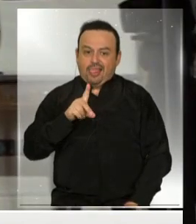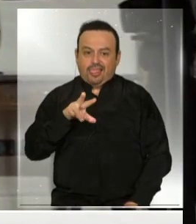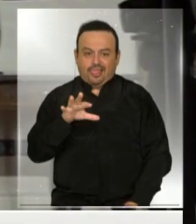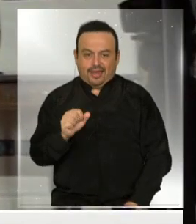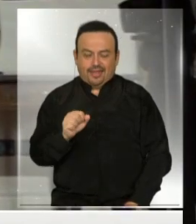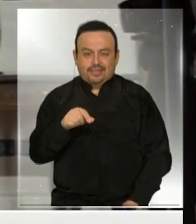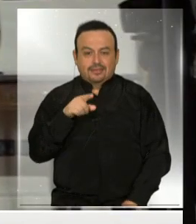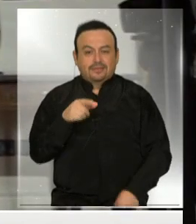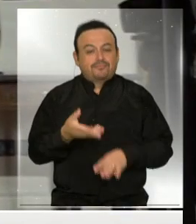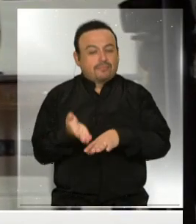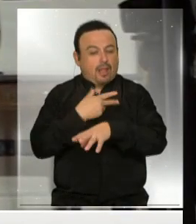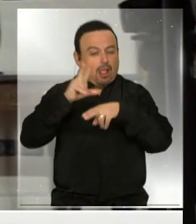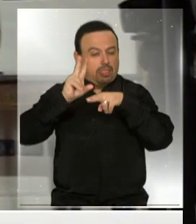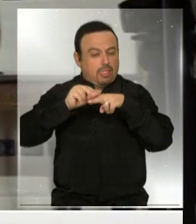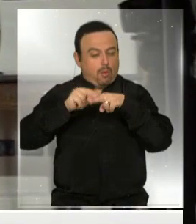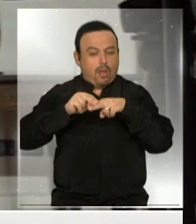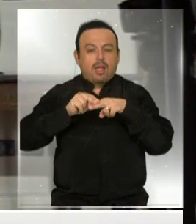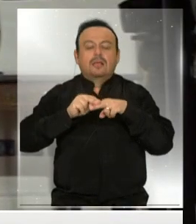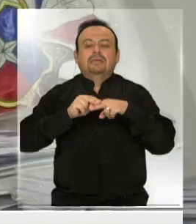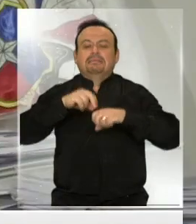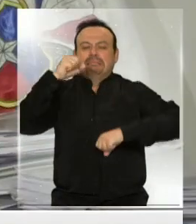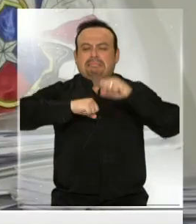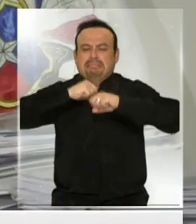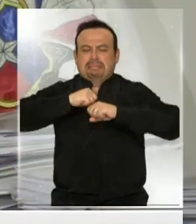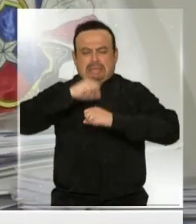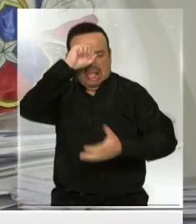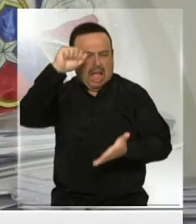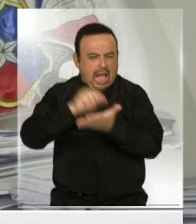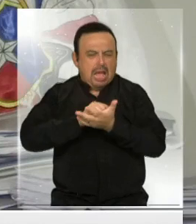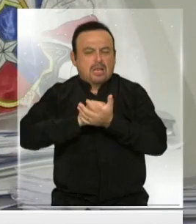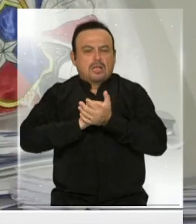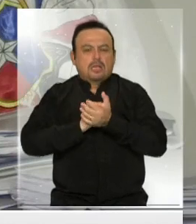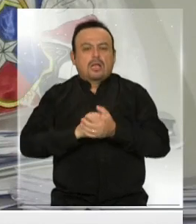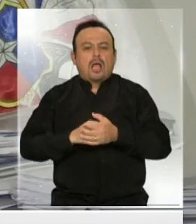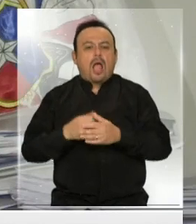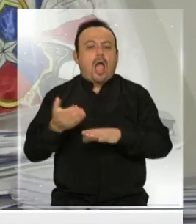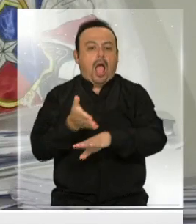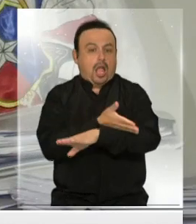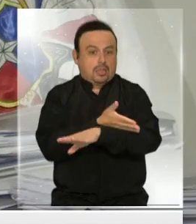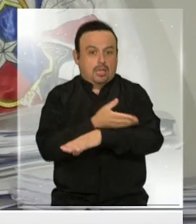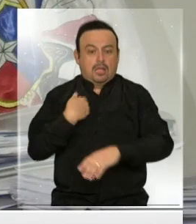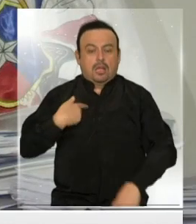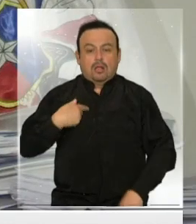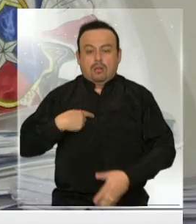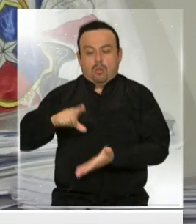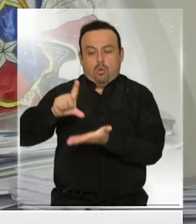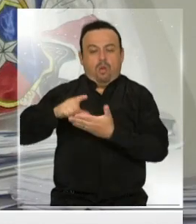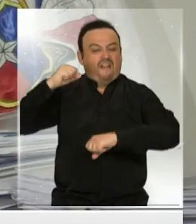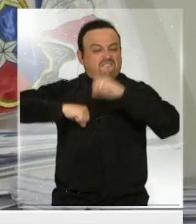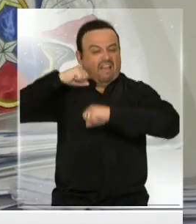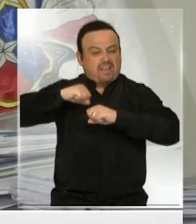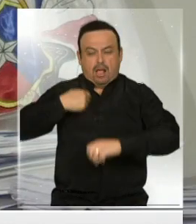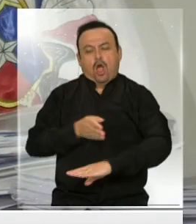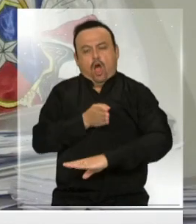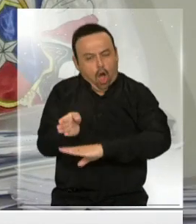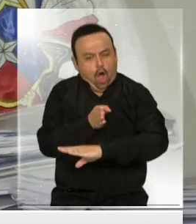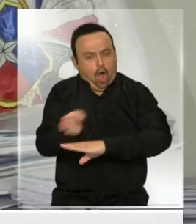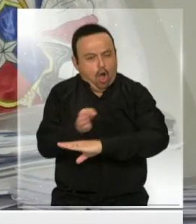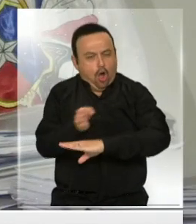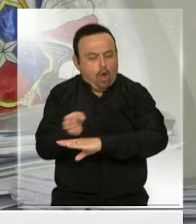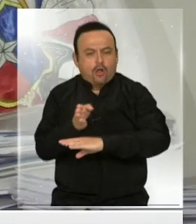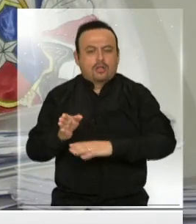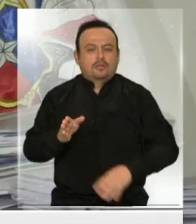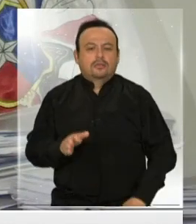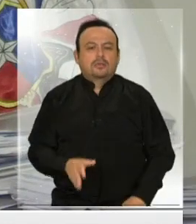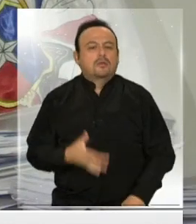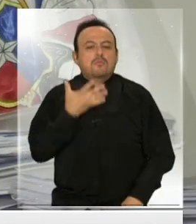revolución industrial, todos teníamos que ir todos los días de nuestras casas a un lugar de trabajo, la fábrica, porque era una producción